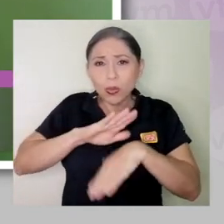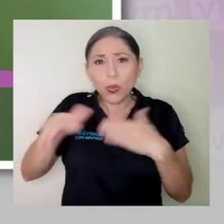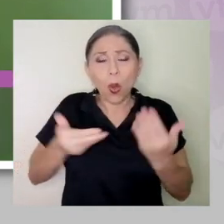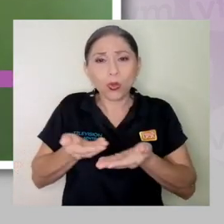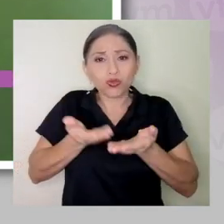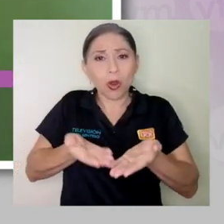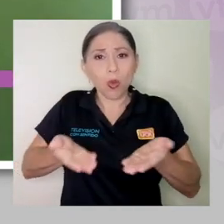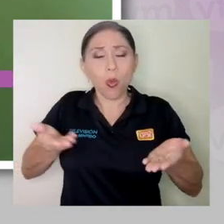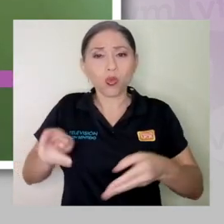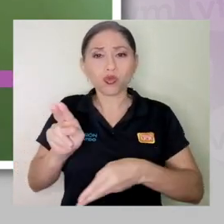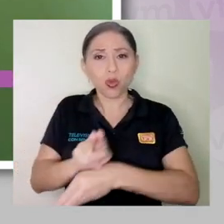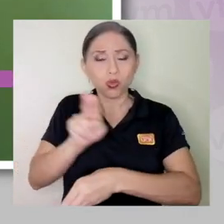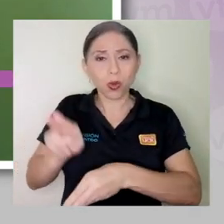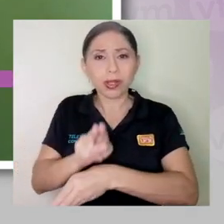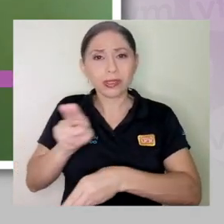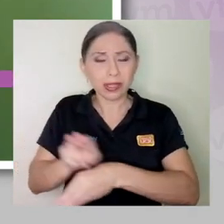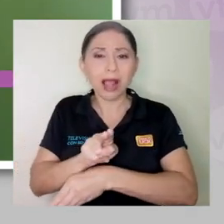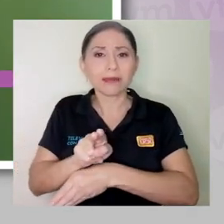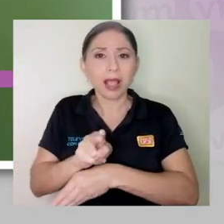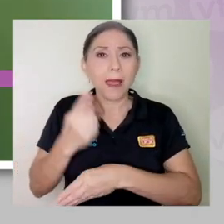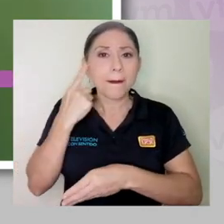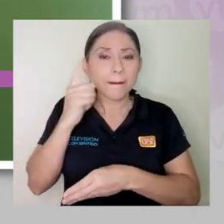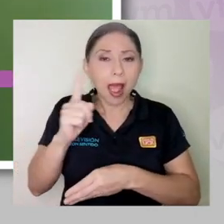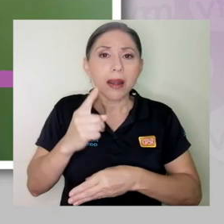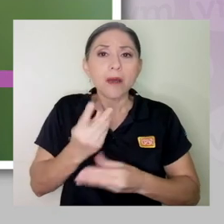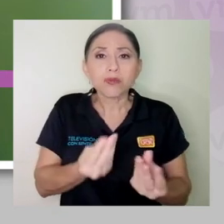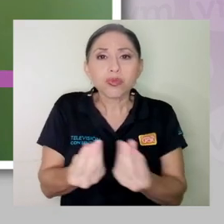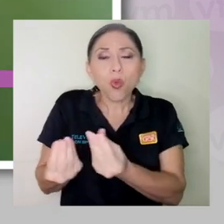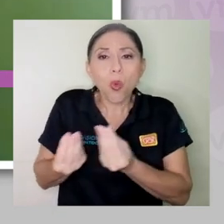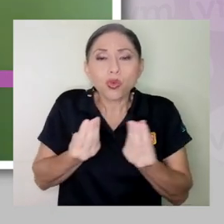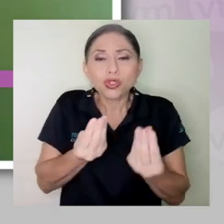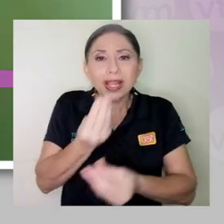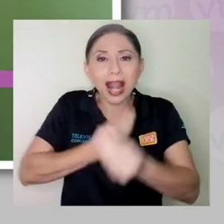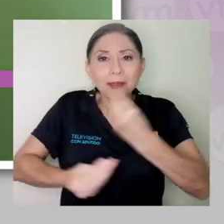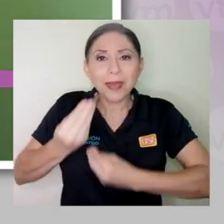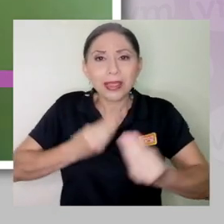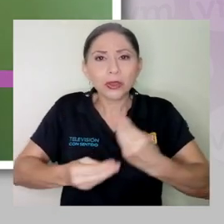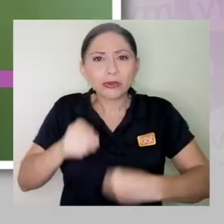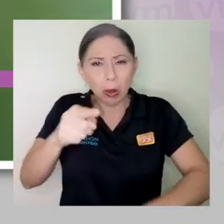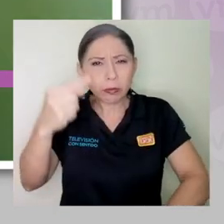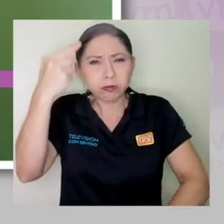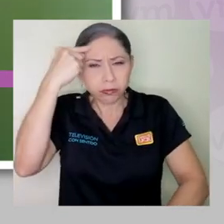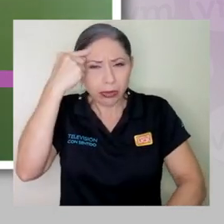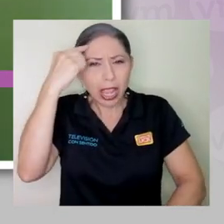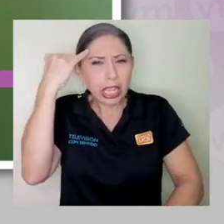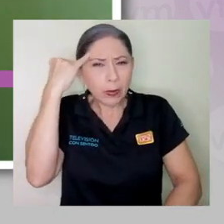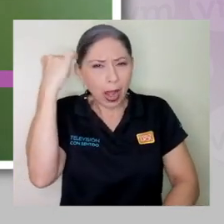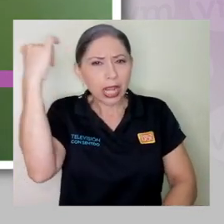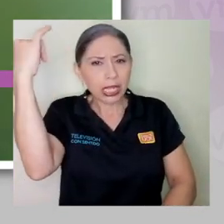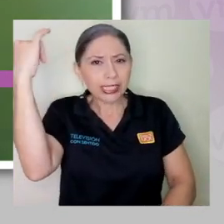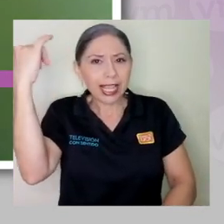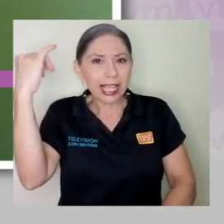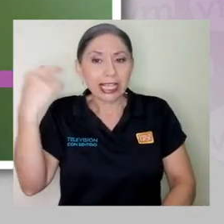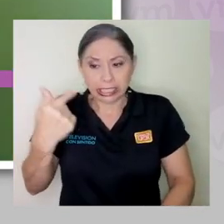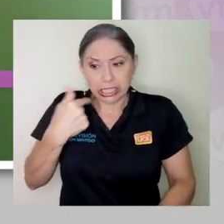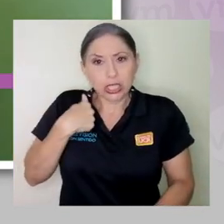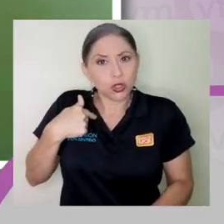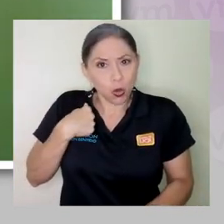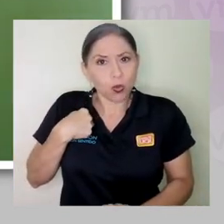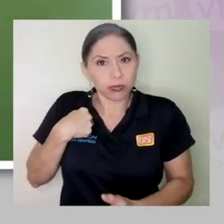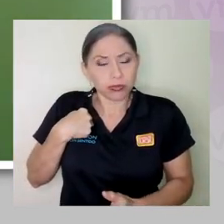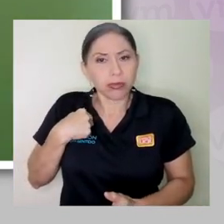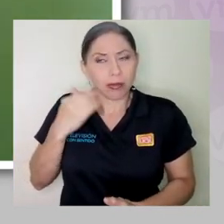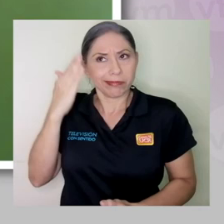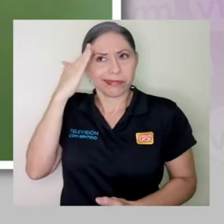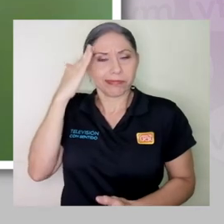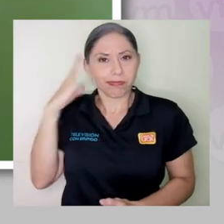la producción de alimentos. Imagínense lo que es. O si yo como consumidor estoy consciente de todos esos